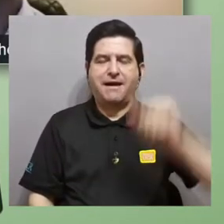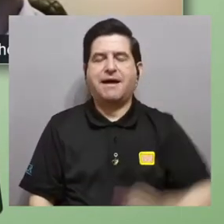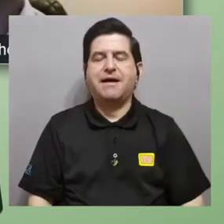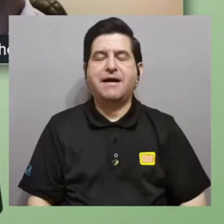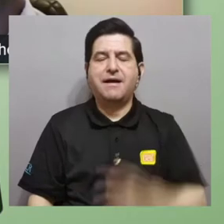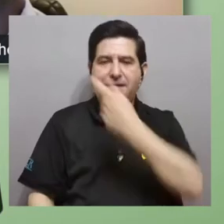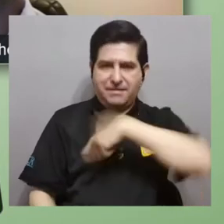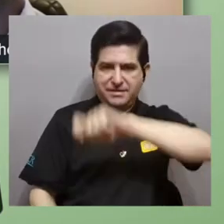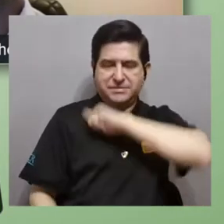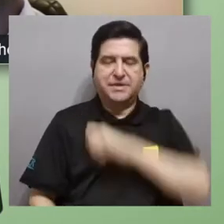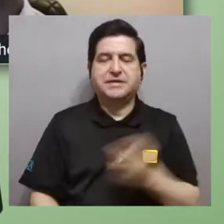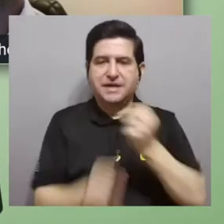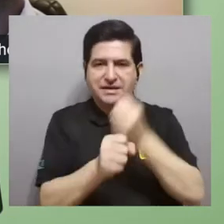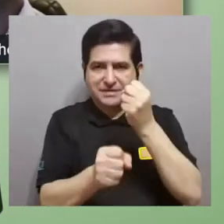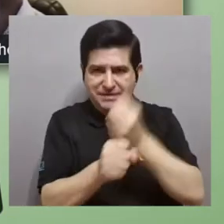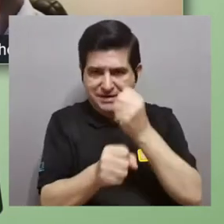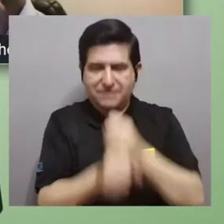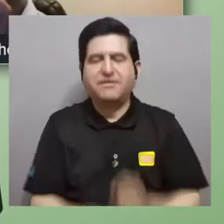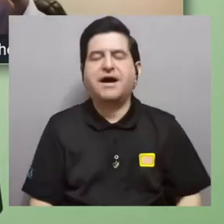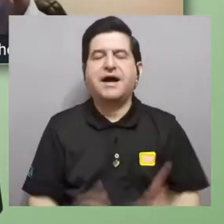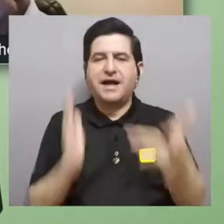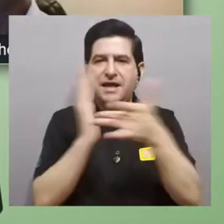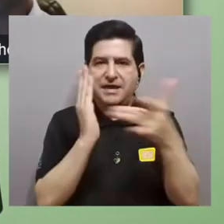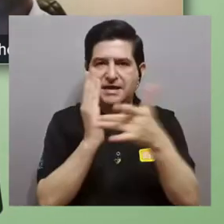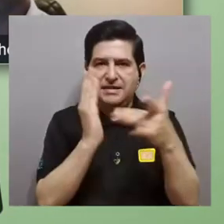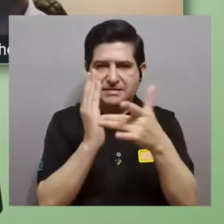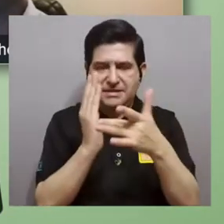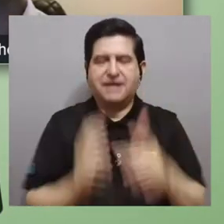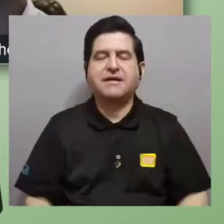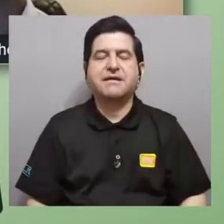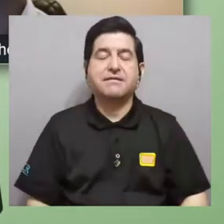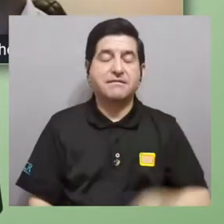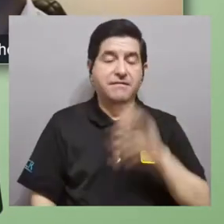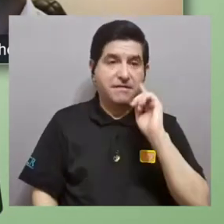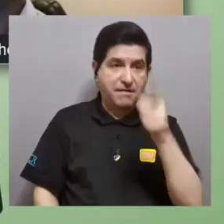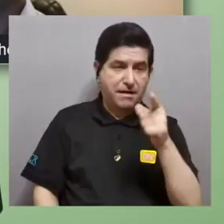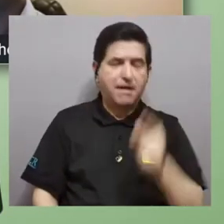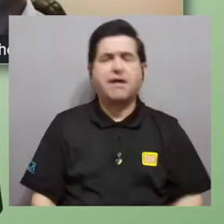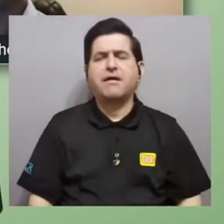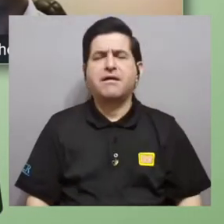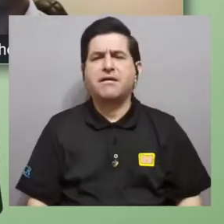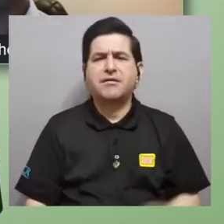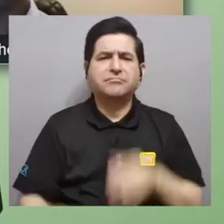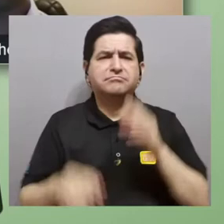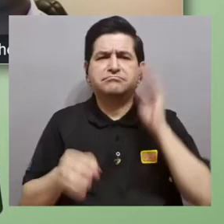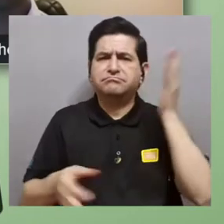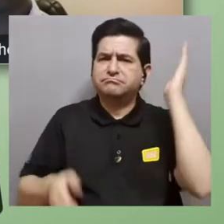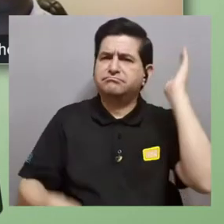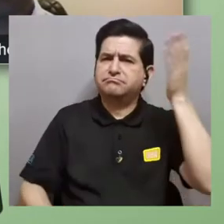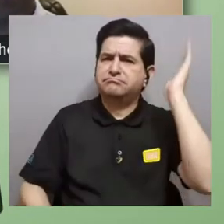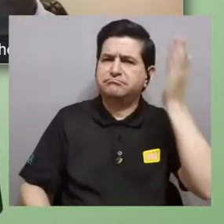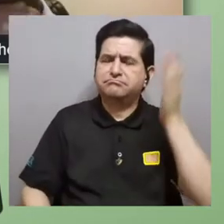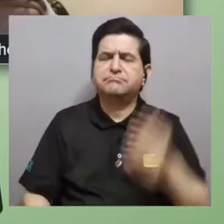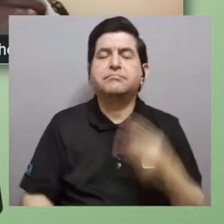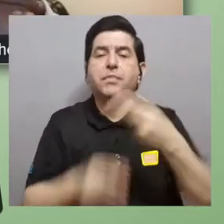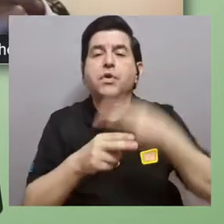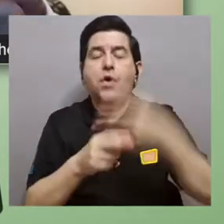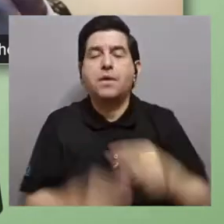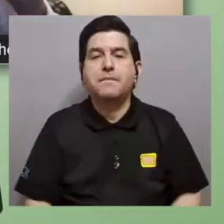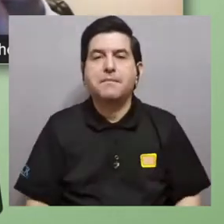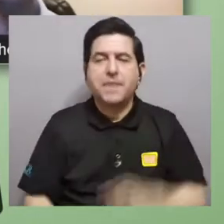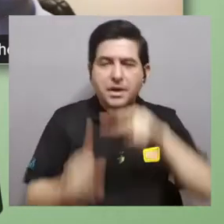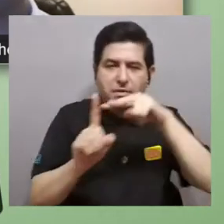Salamanca en España. Trabaja en la Escuela de Química del Instituto Tecnológico de Costa Rica. Y él nos va a conversar